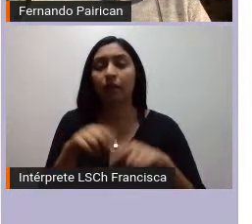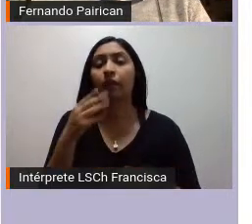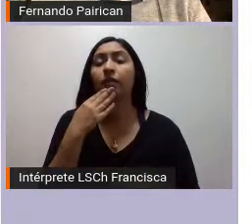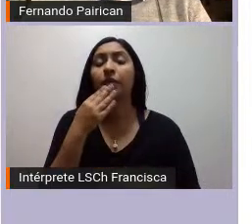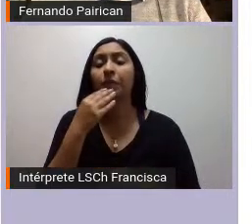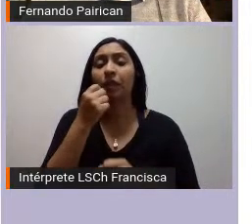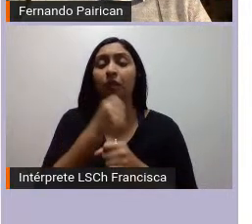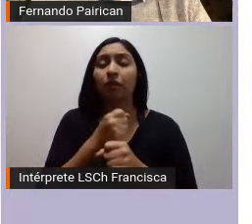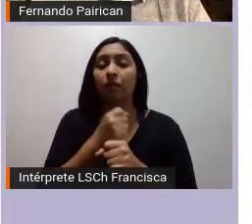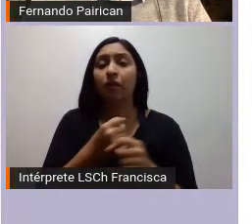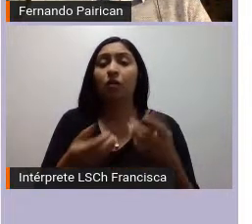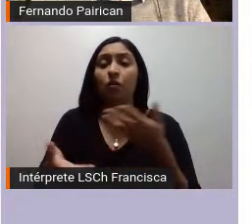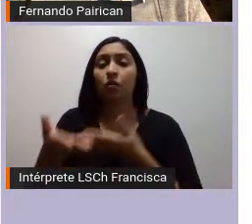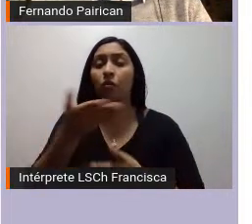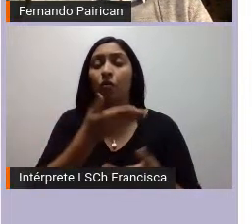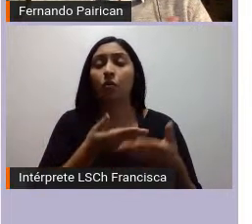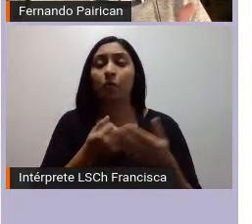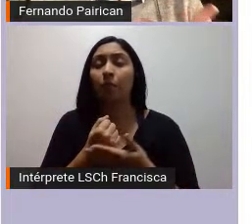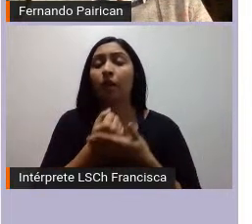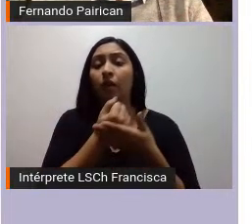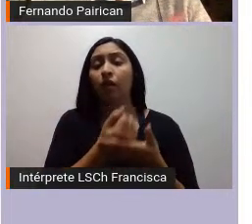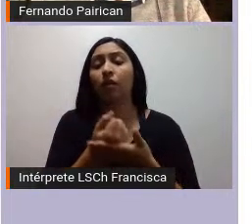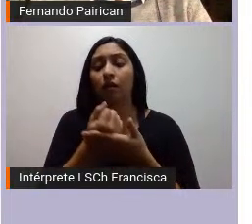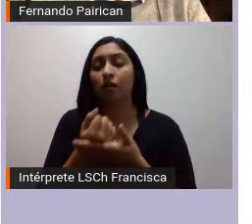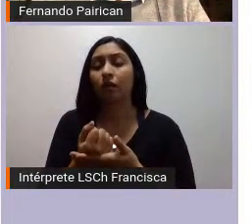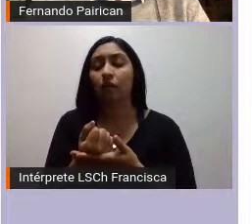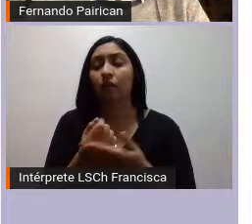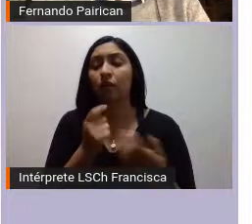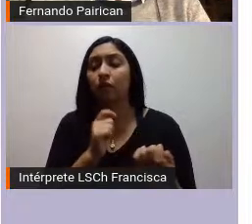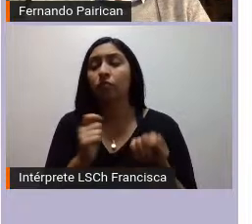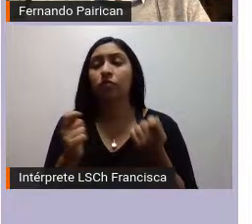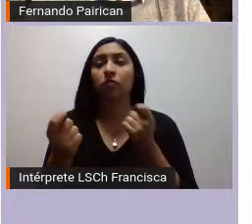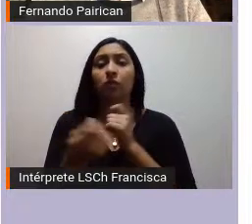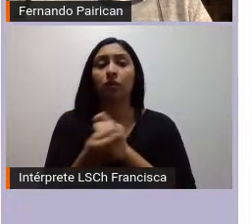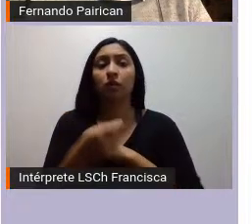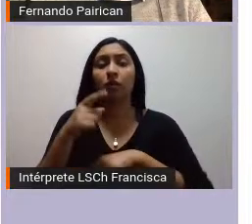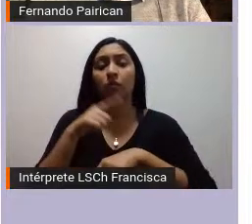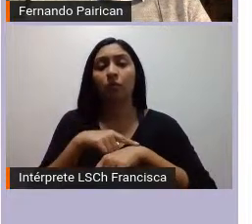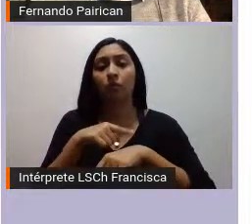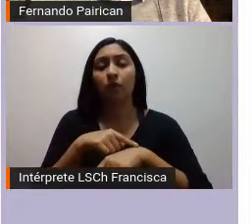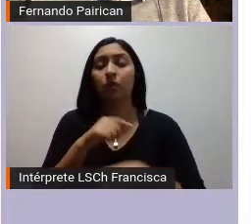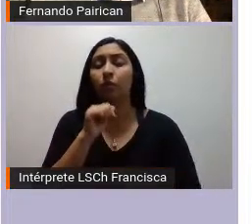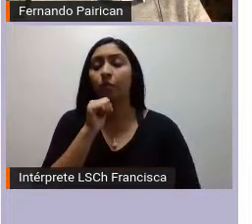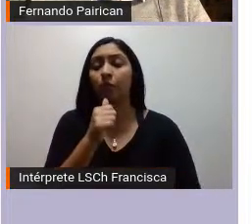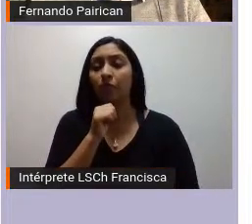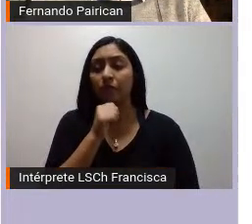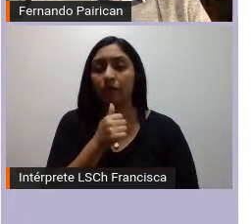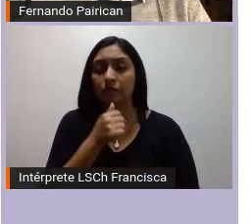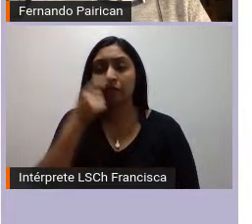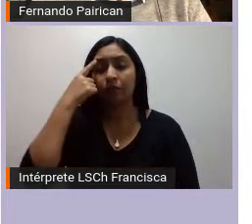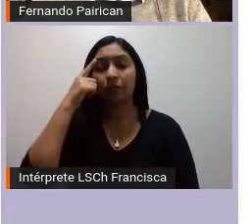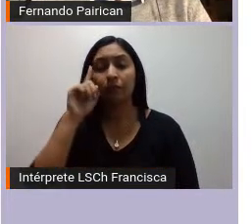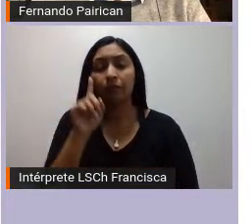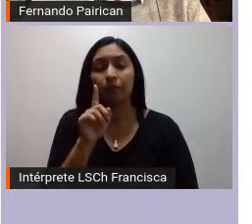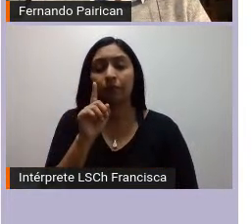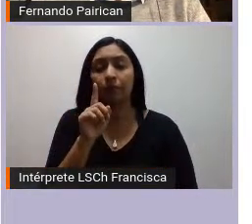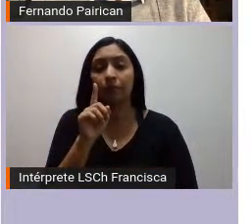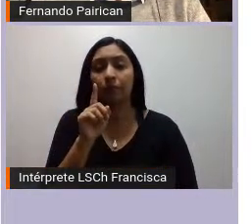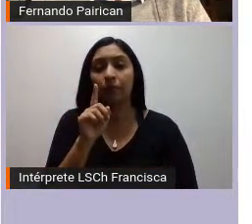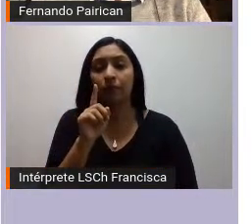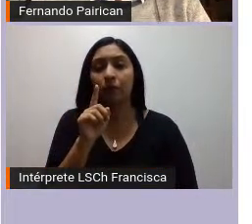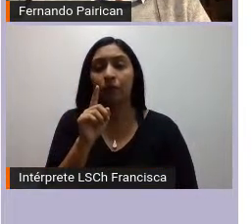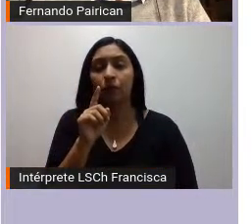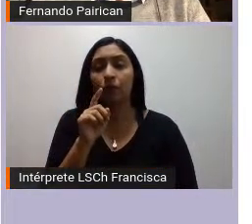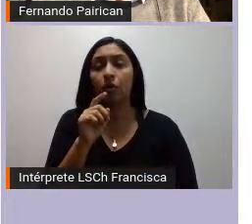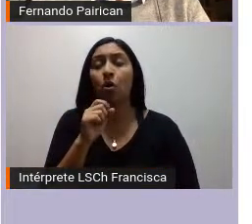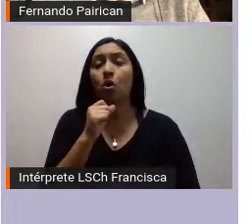que les hizo de alguna manera revertir momentáneamente la pobreza pero con la contrarreforma agraria